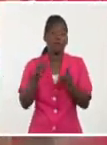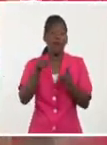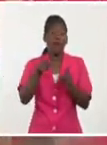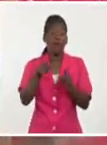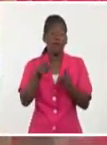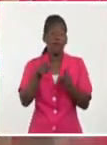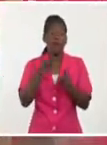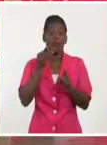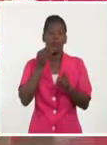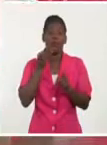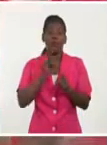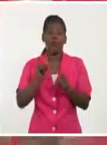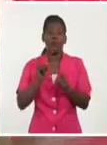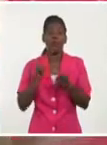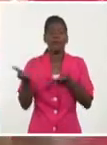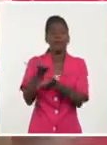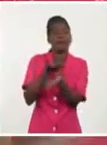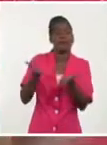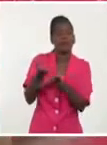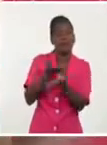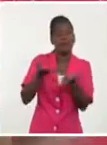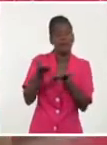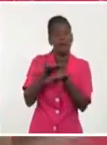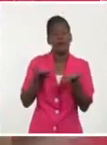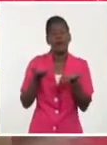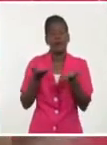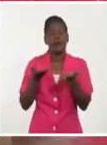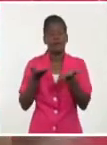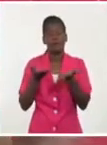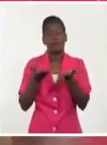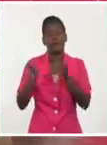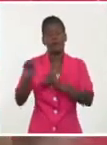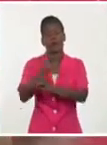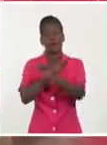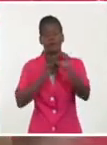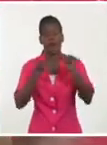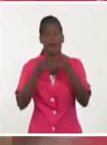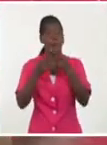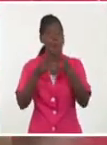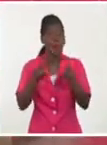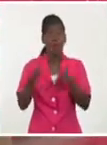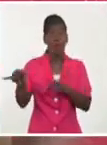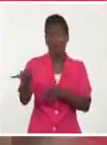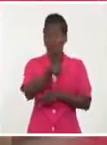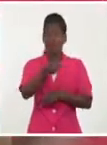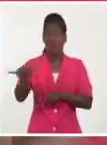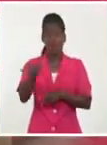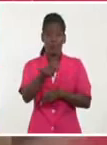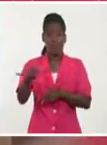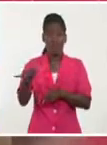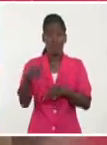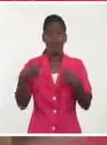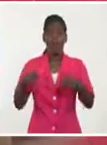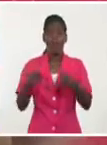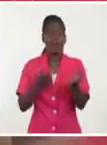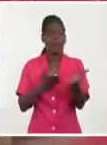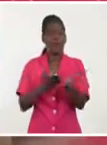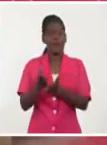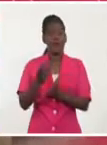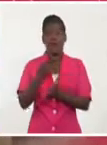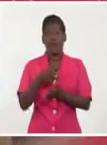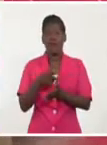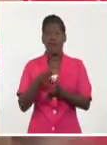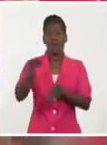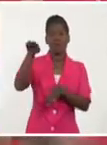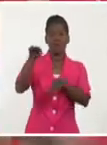todos los días de que no se logra una equidad en la vida ni en el trabajo personal, ni en el trabajo